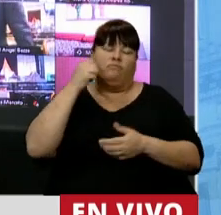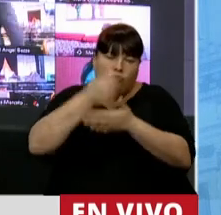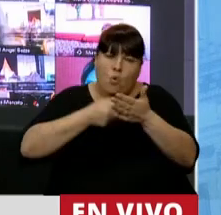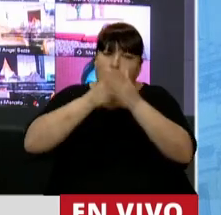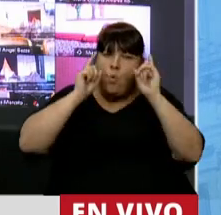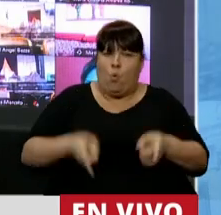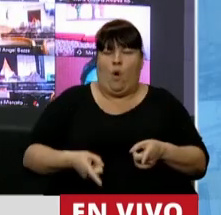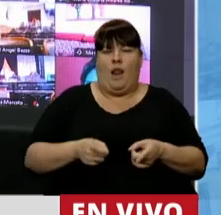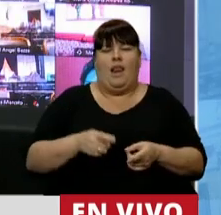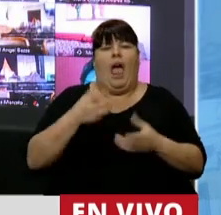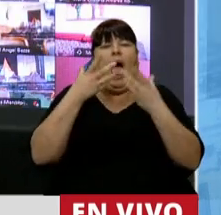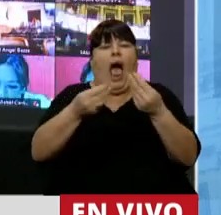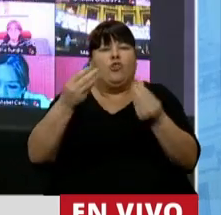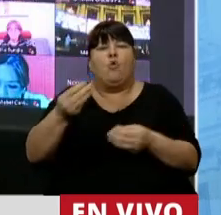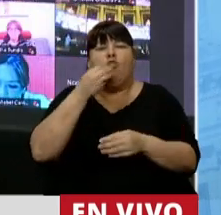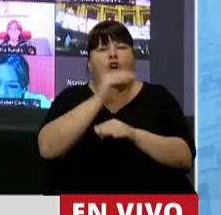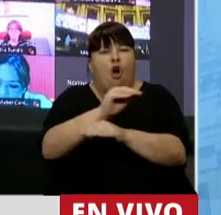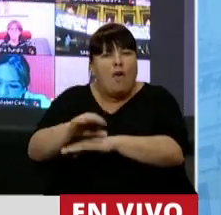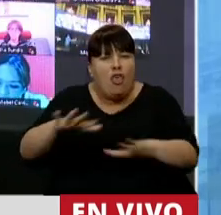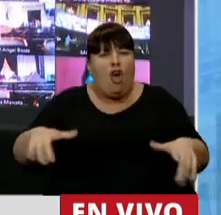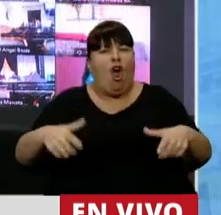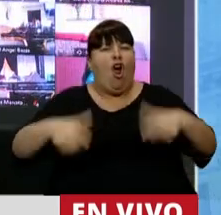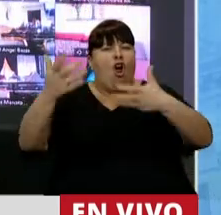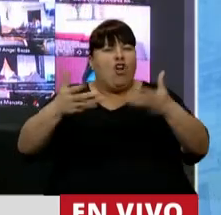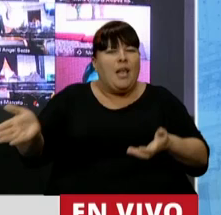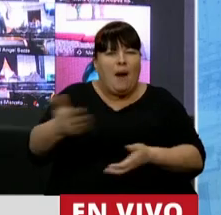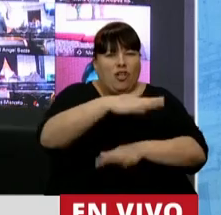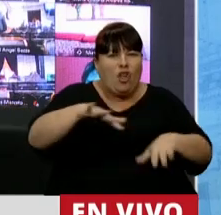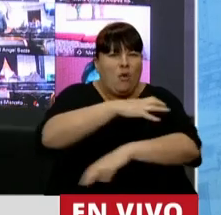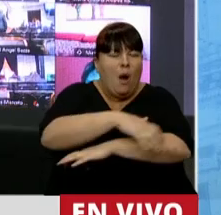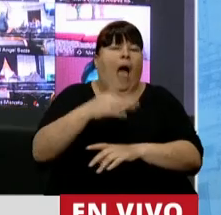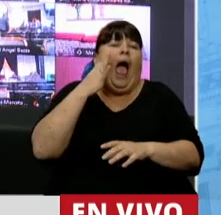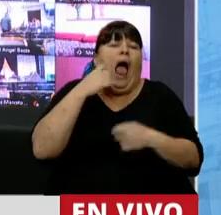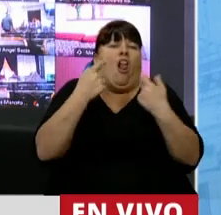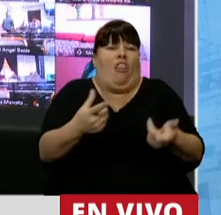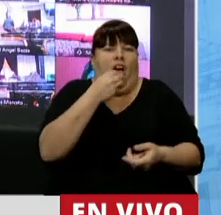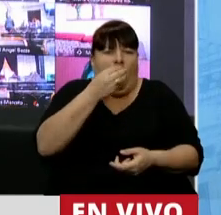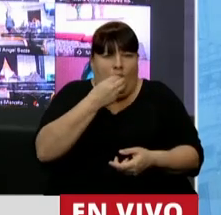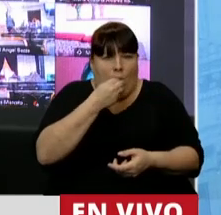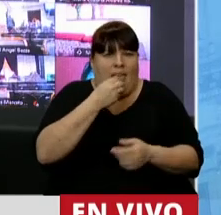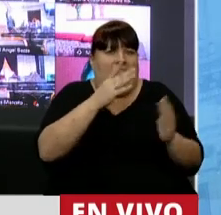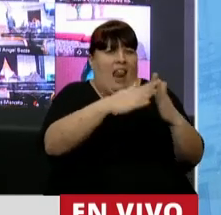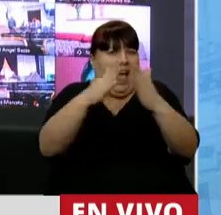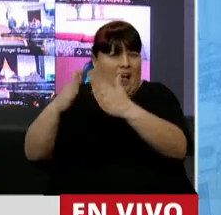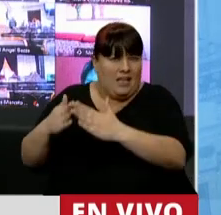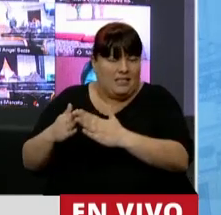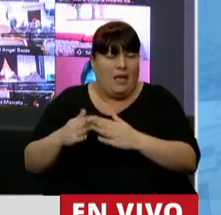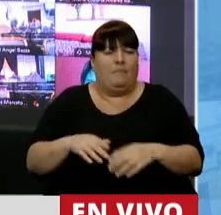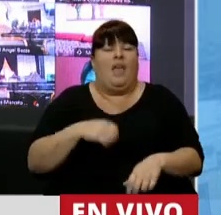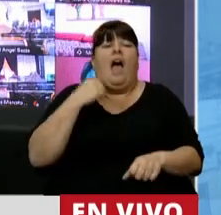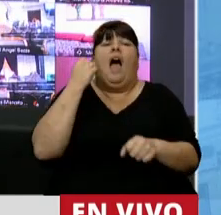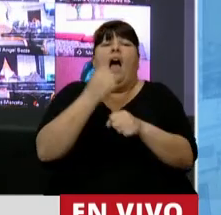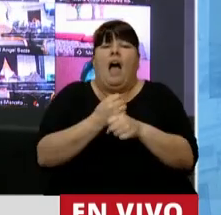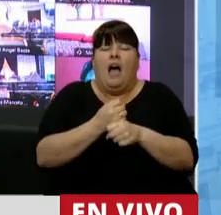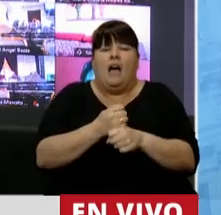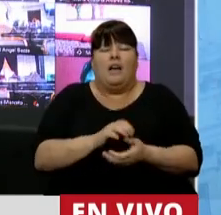de comedores populares y ollas para que haya al menos un plato de comida en cada casa. Hasta se les